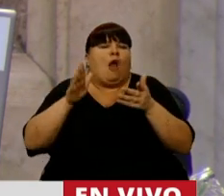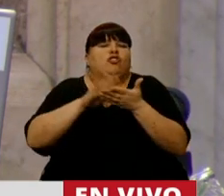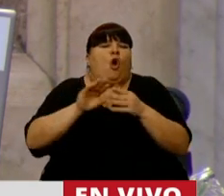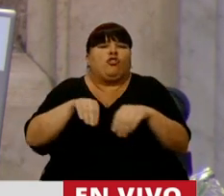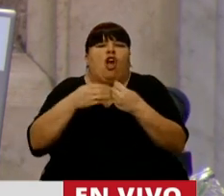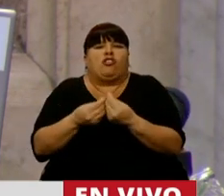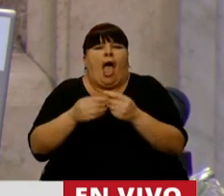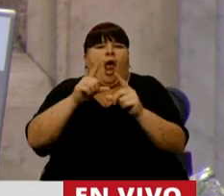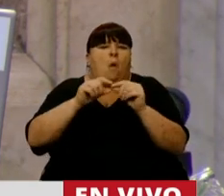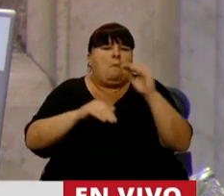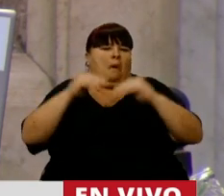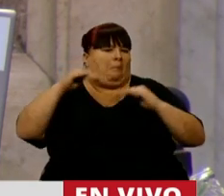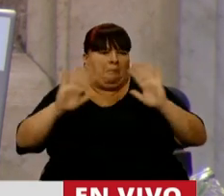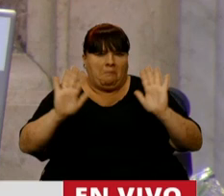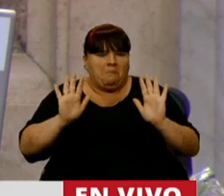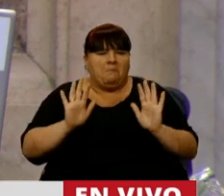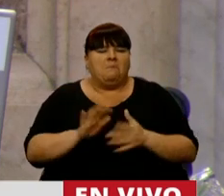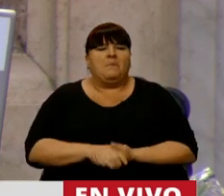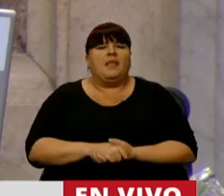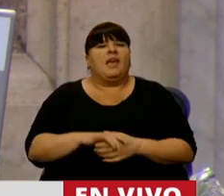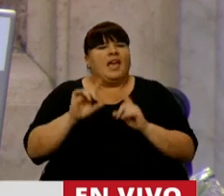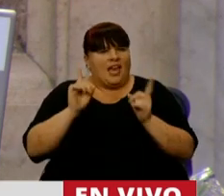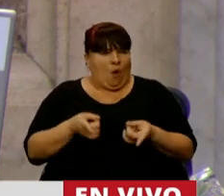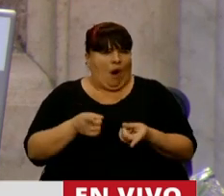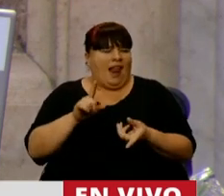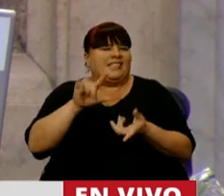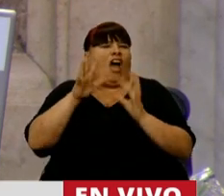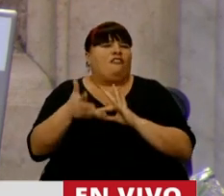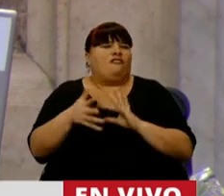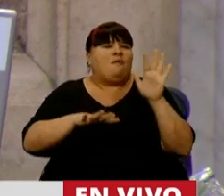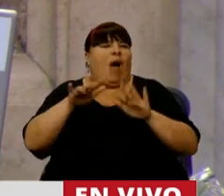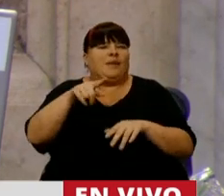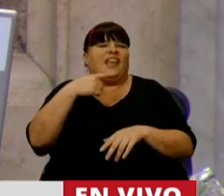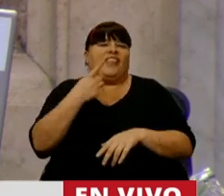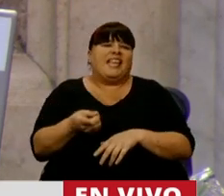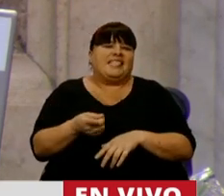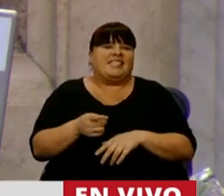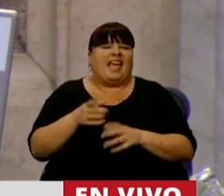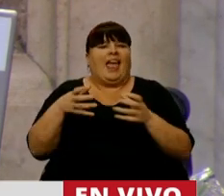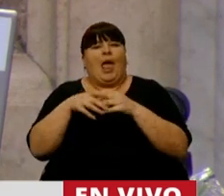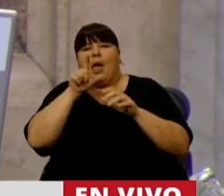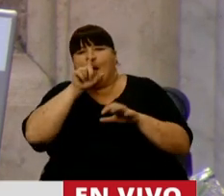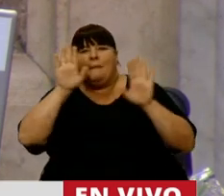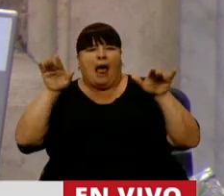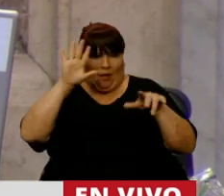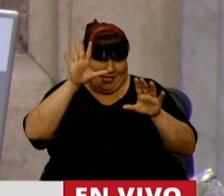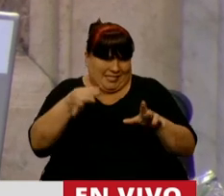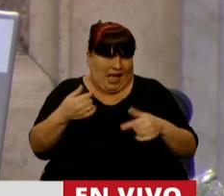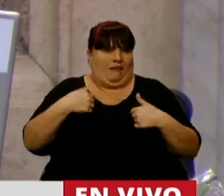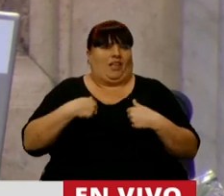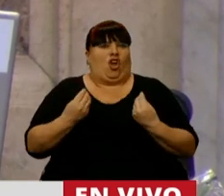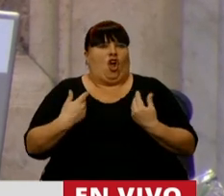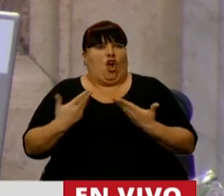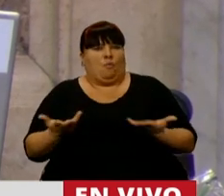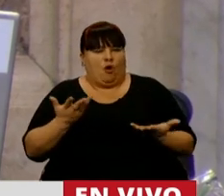mucho de los números. A pesar de esa caracterización que a veces ya se envió de halcones, palomas, se imagina dónde me ponen a